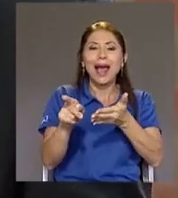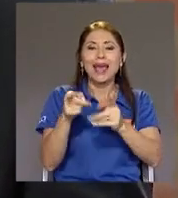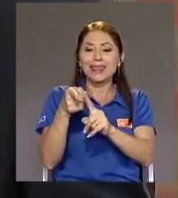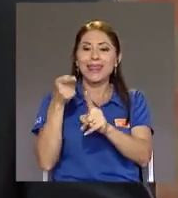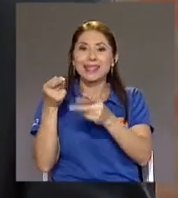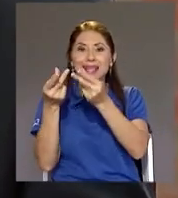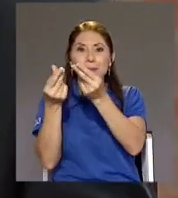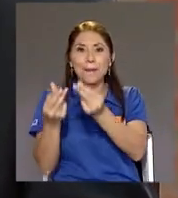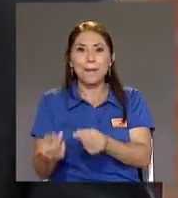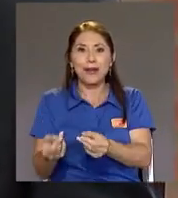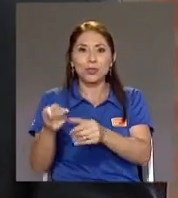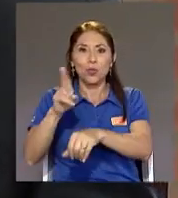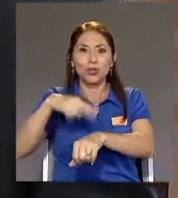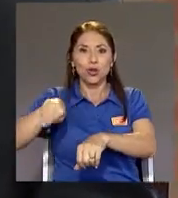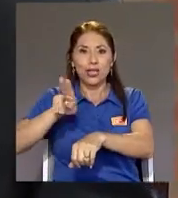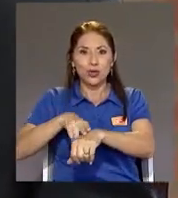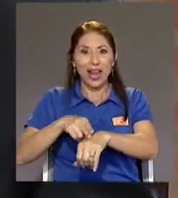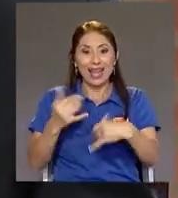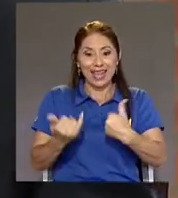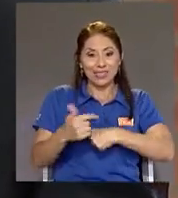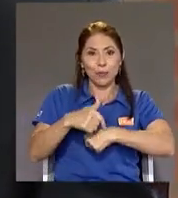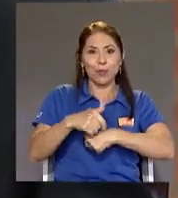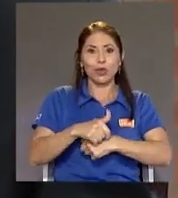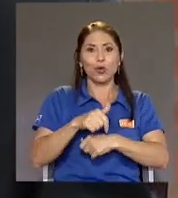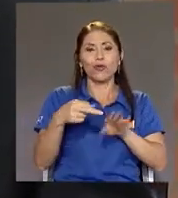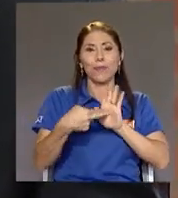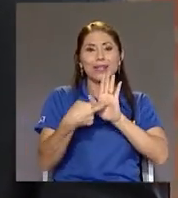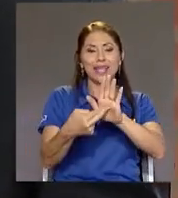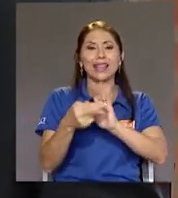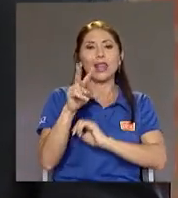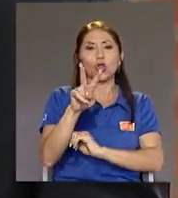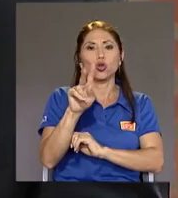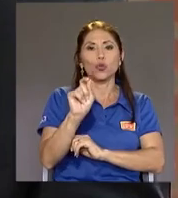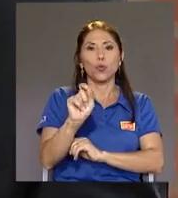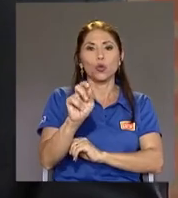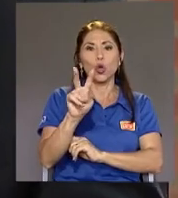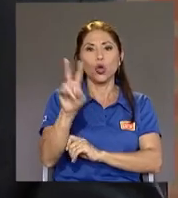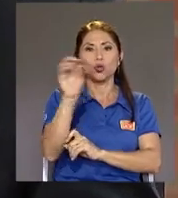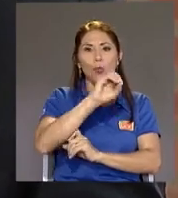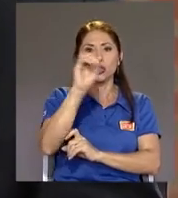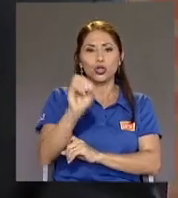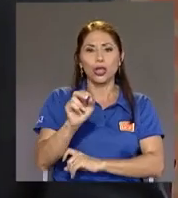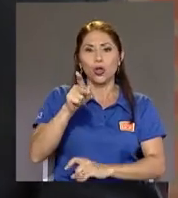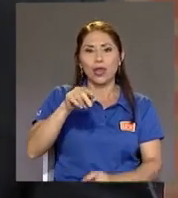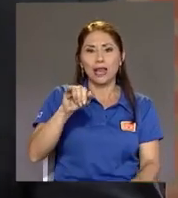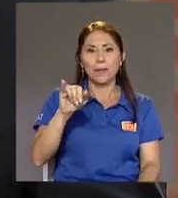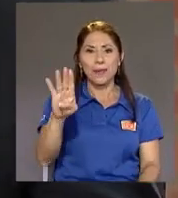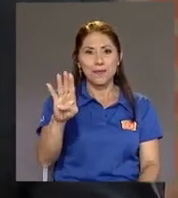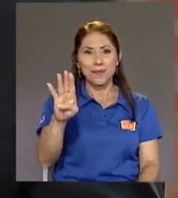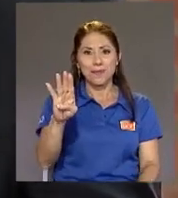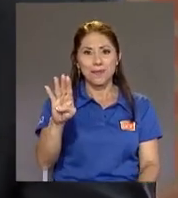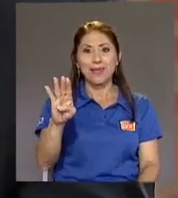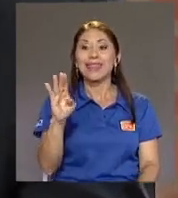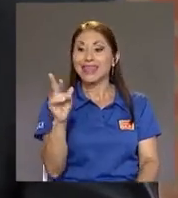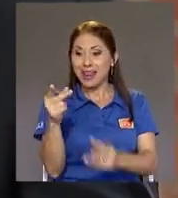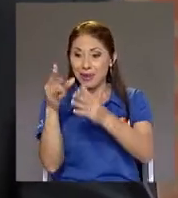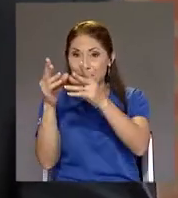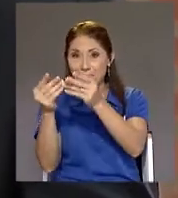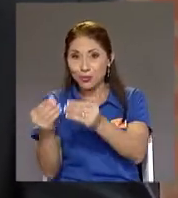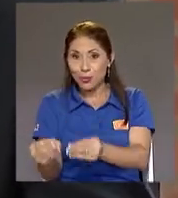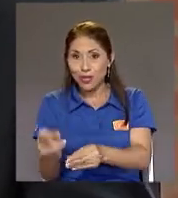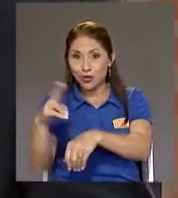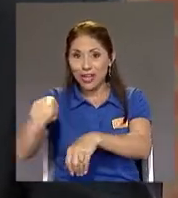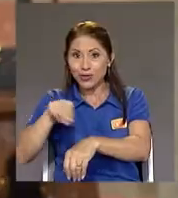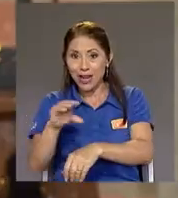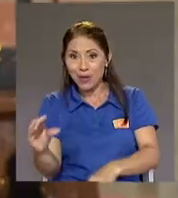nacional Que en este momento Representa Un 2.2% El PIB Solo pensiones pagadas Directamente El presupuesto nacional O